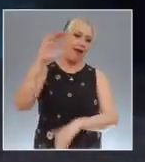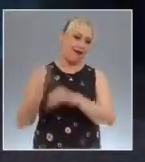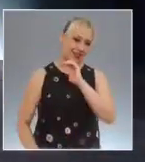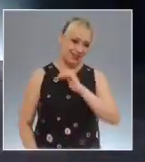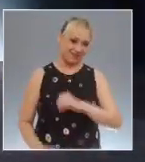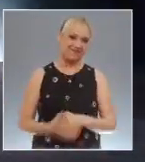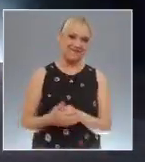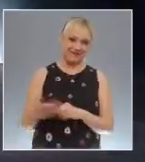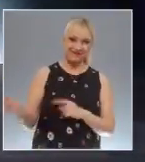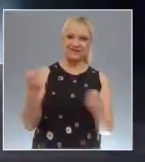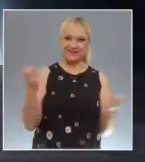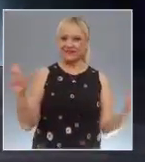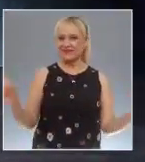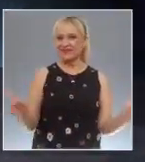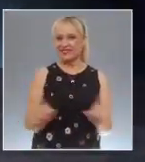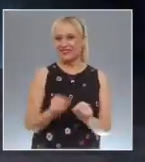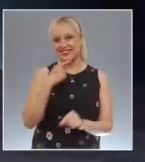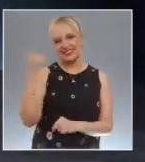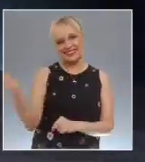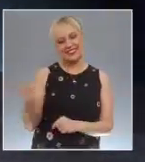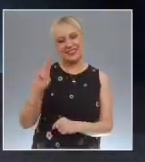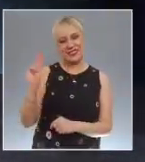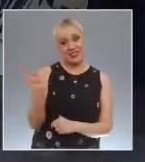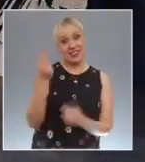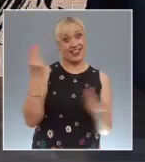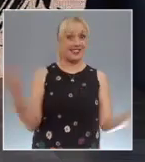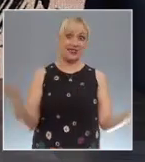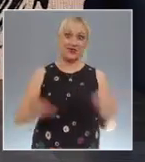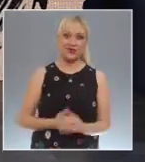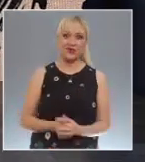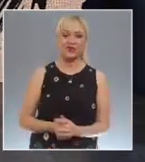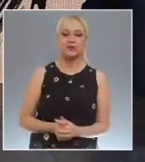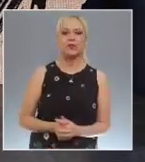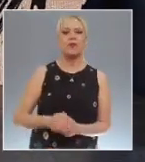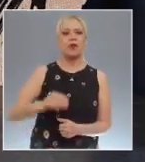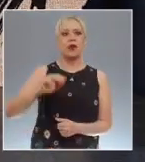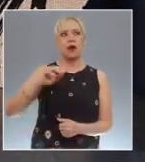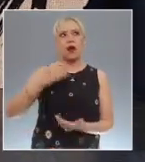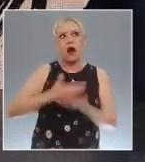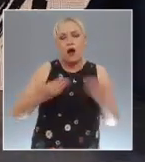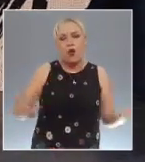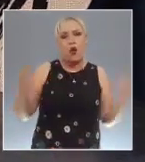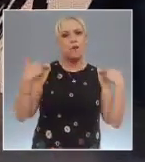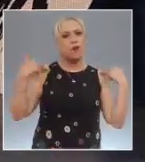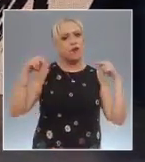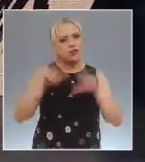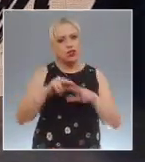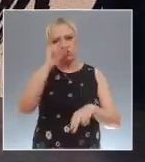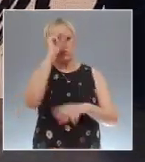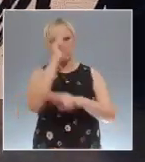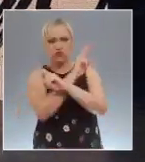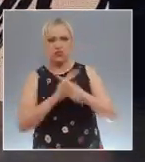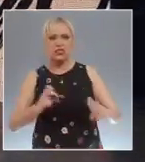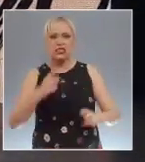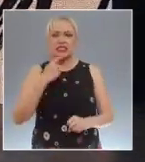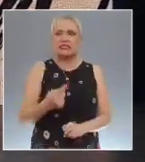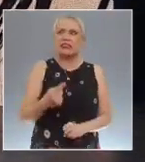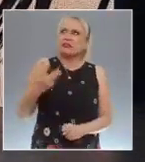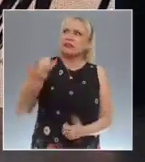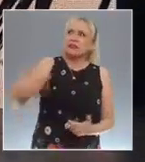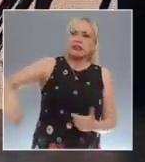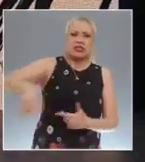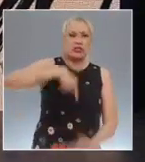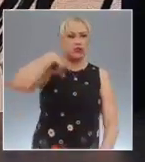Académicos universitarios aseguraron que en tiempos violentos como los que estamos viviendo, resulta fundamental trabajar en la protección de los derechos